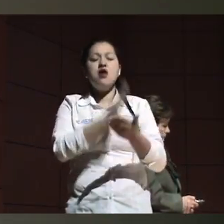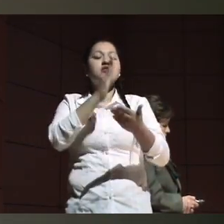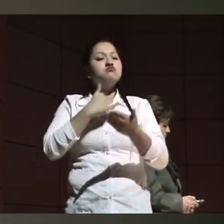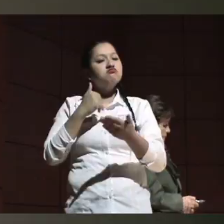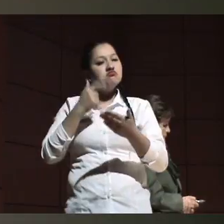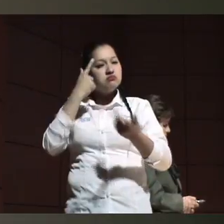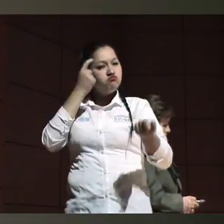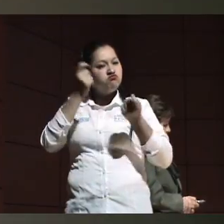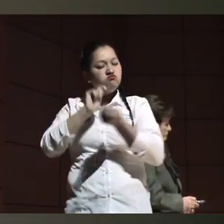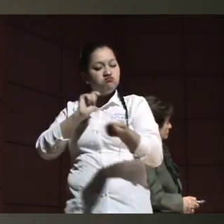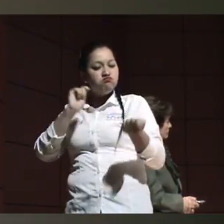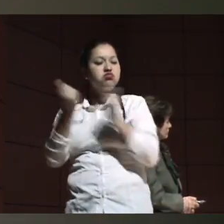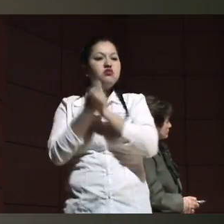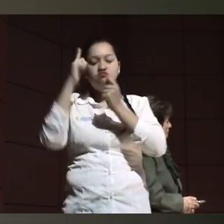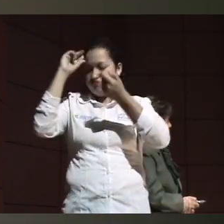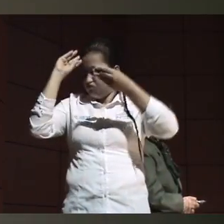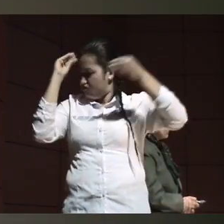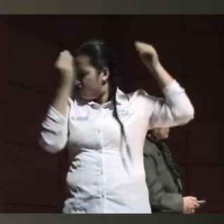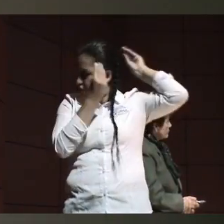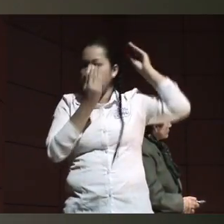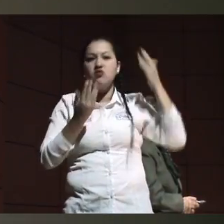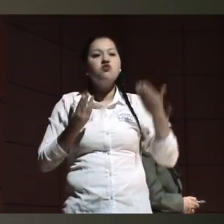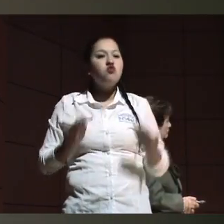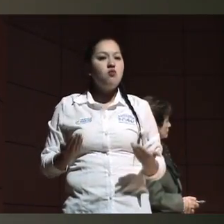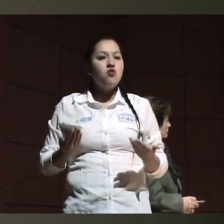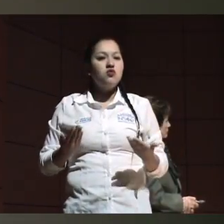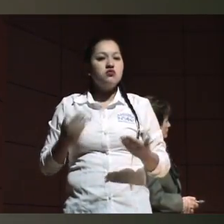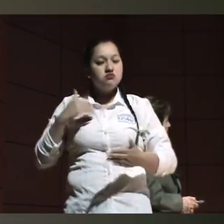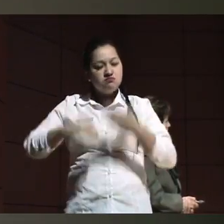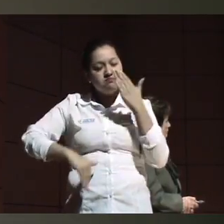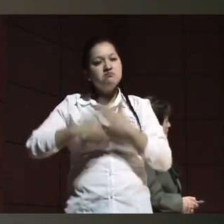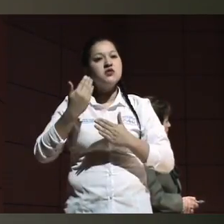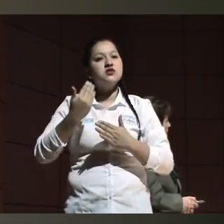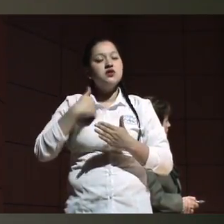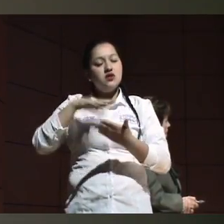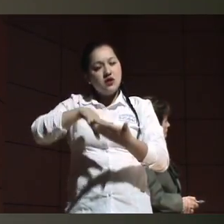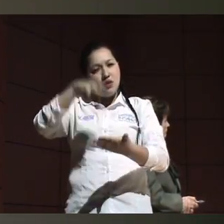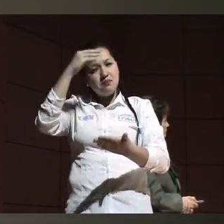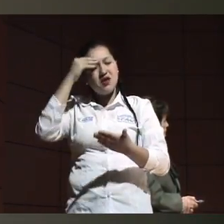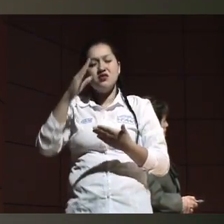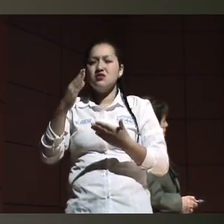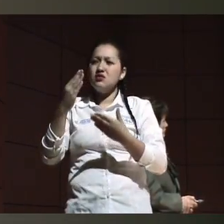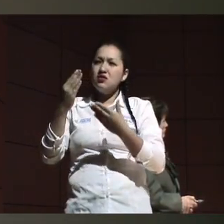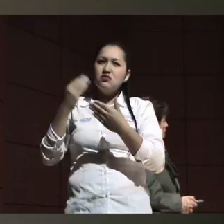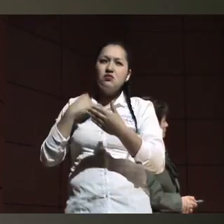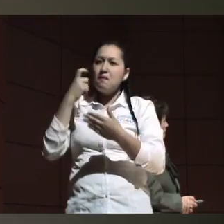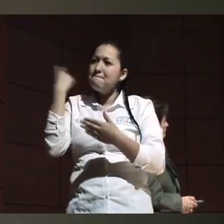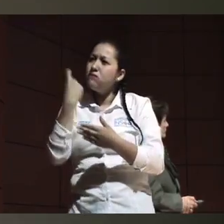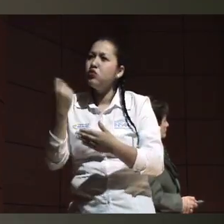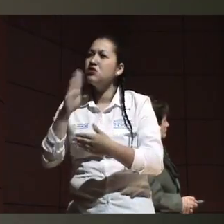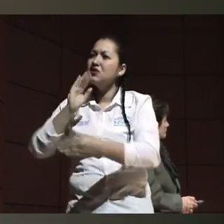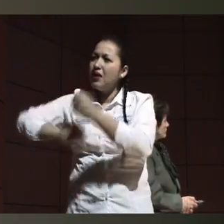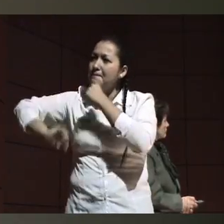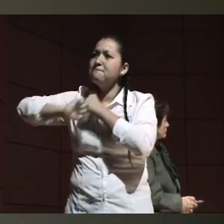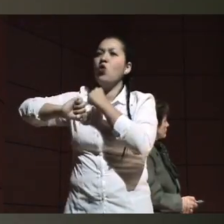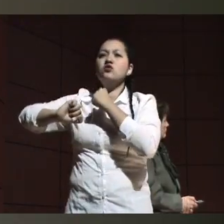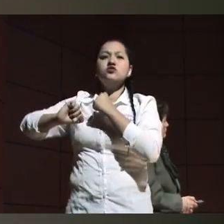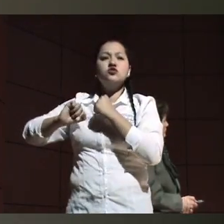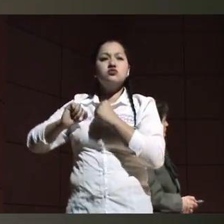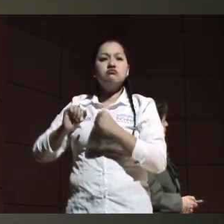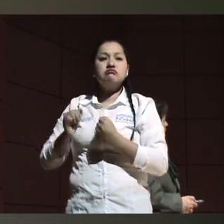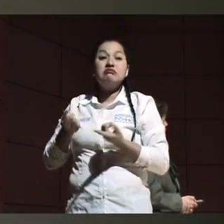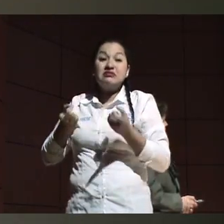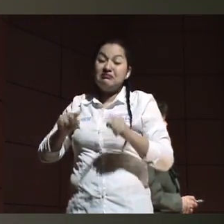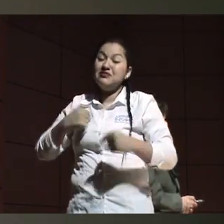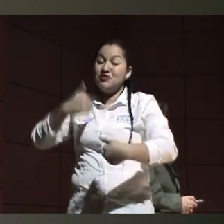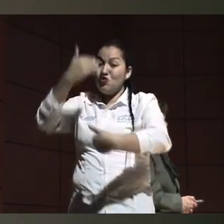con las ayudas externas que tengamos, tenemos que empezar a aprender que vamos a tener pérdidas progresivas, que la movilidad